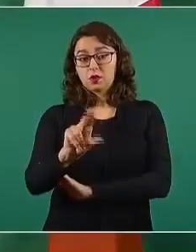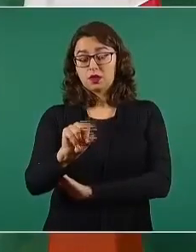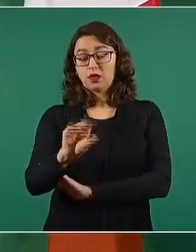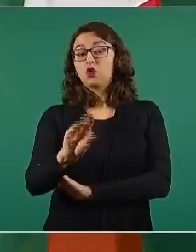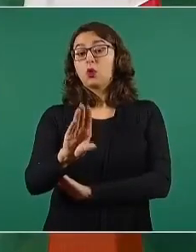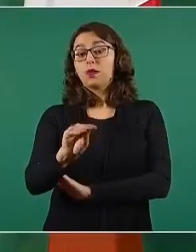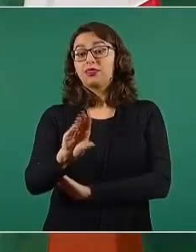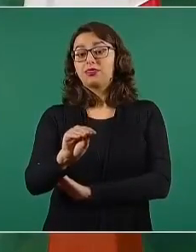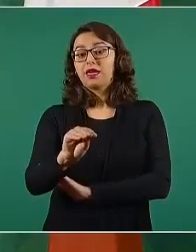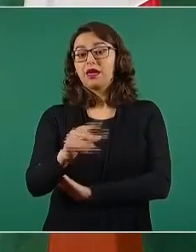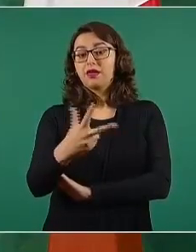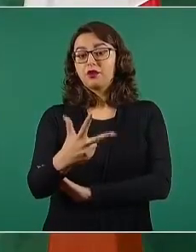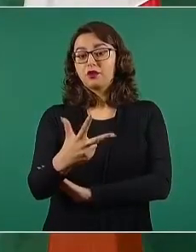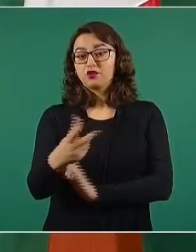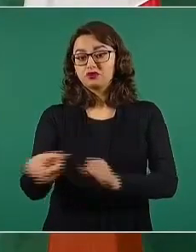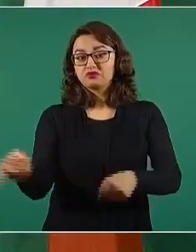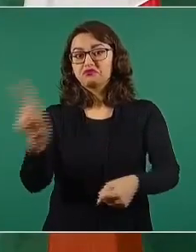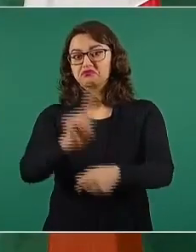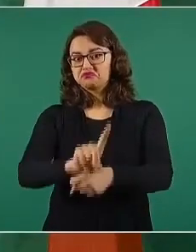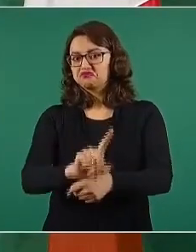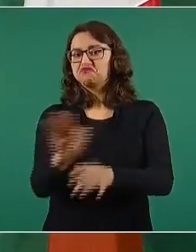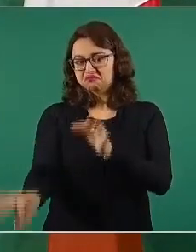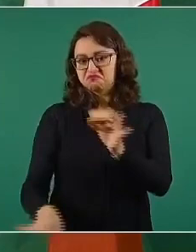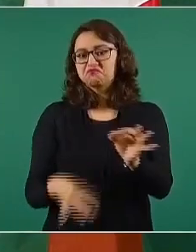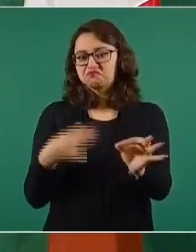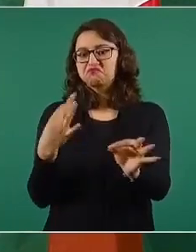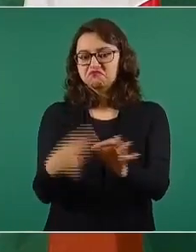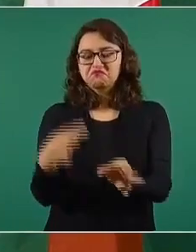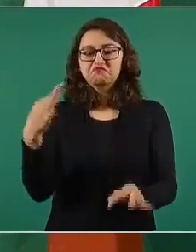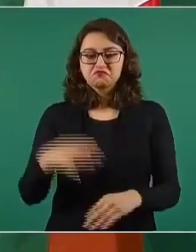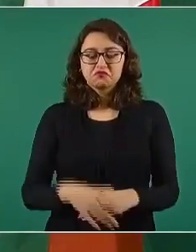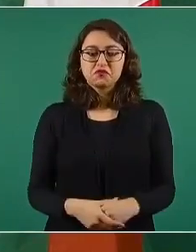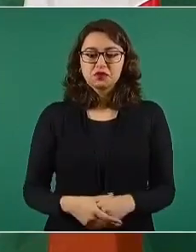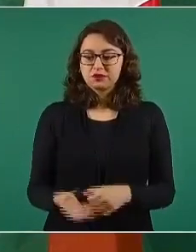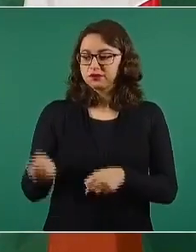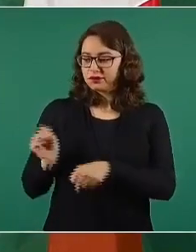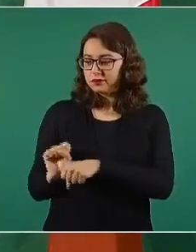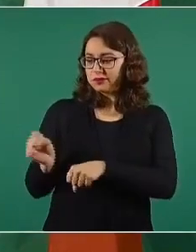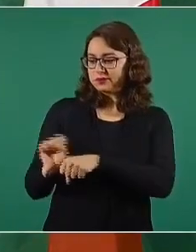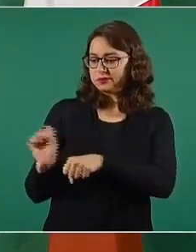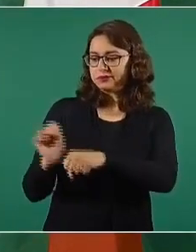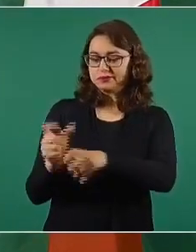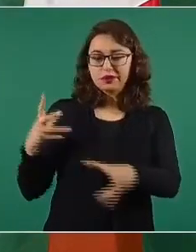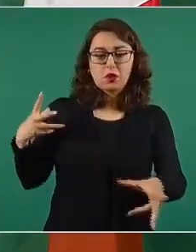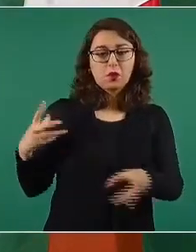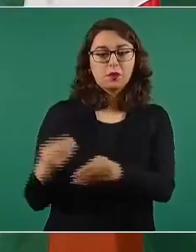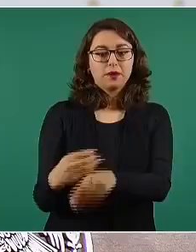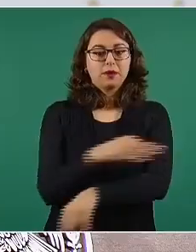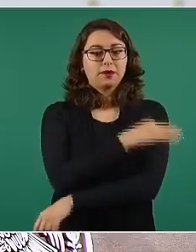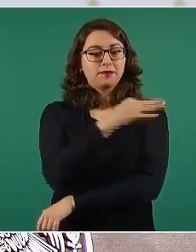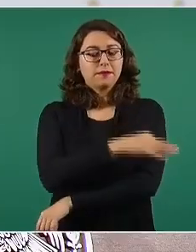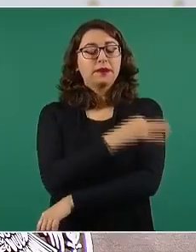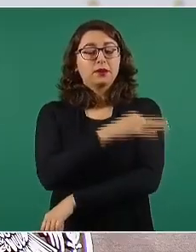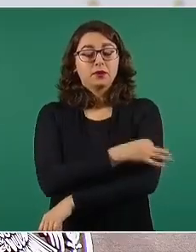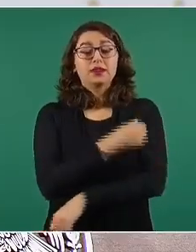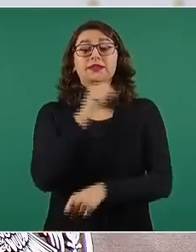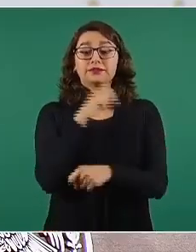salimos adelante. Y ya se están reforzando